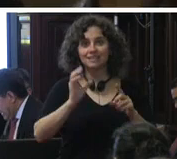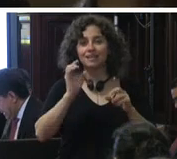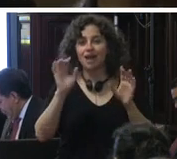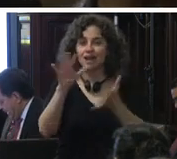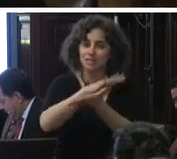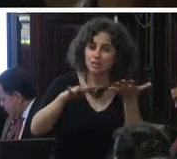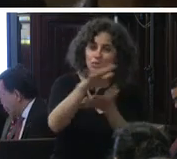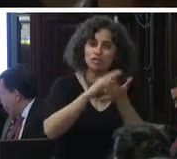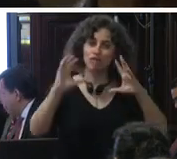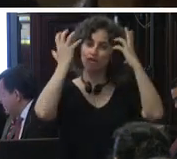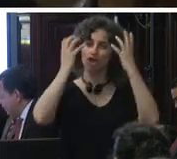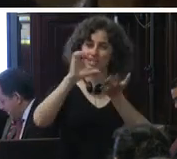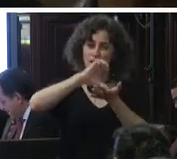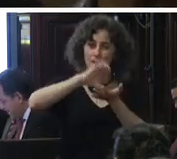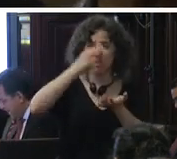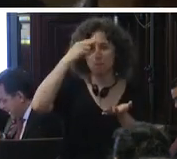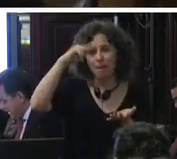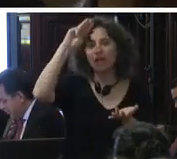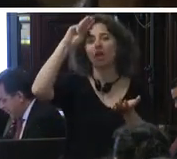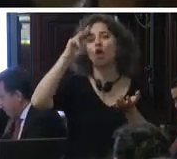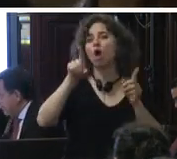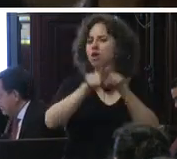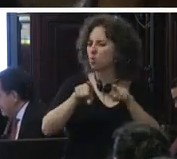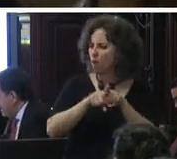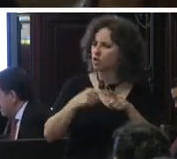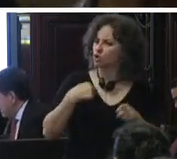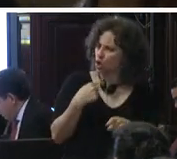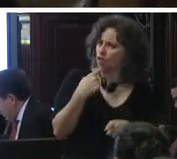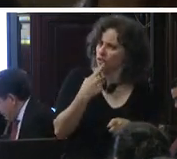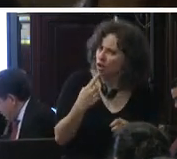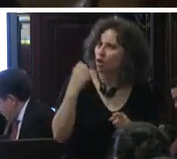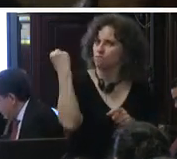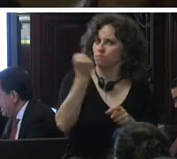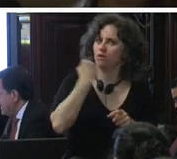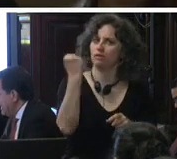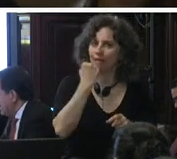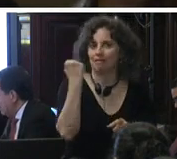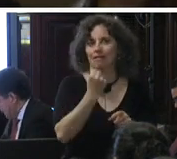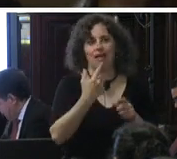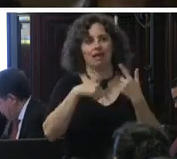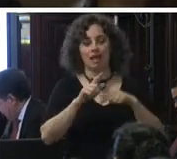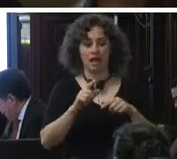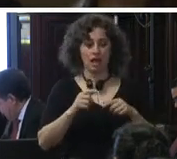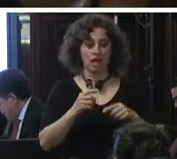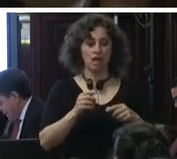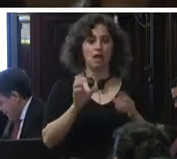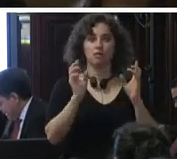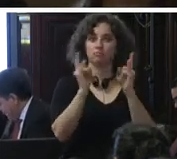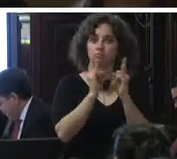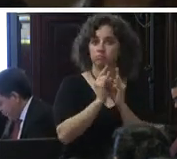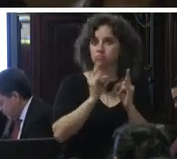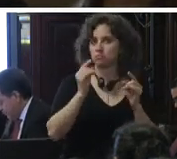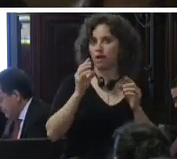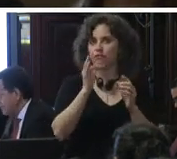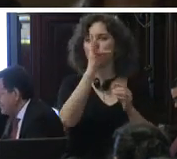la naturaleza de violencia en nuestro país insisto me permito señalar categóricamente que el ejecutivo federal ha